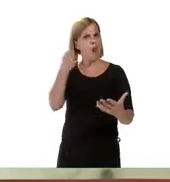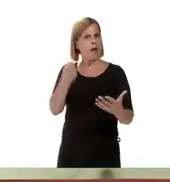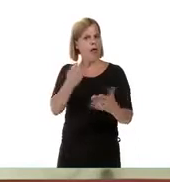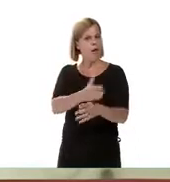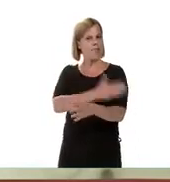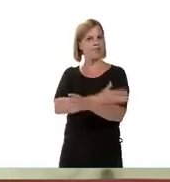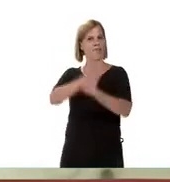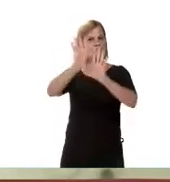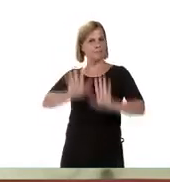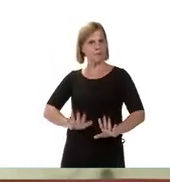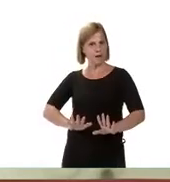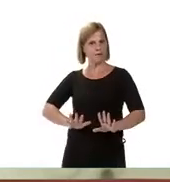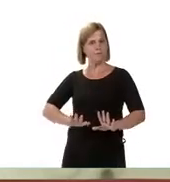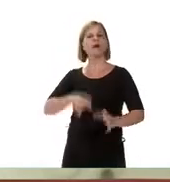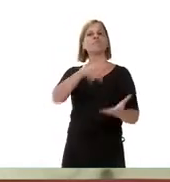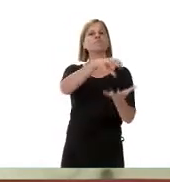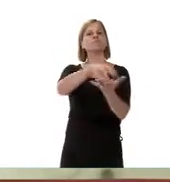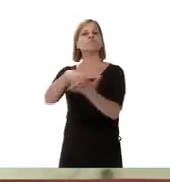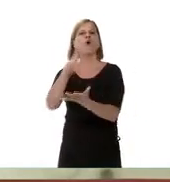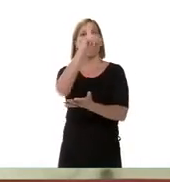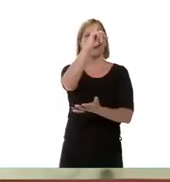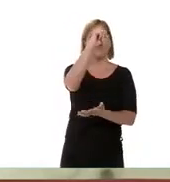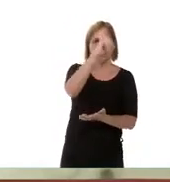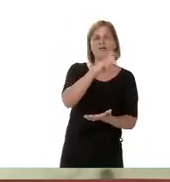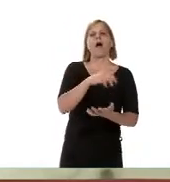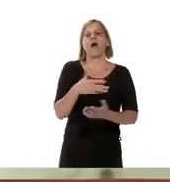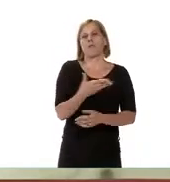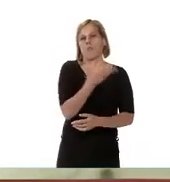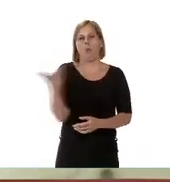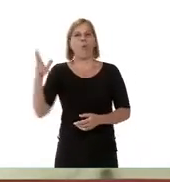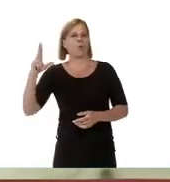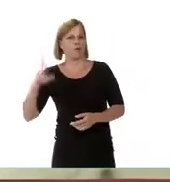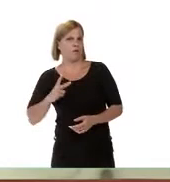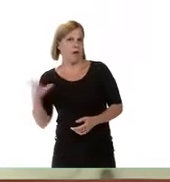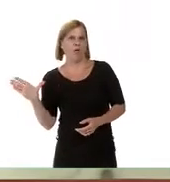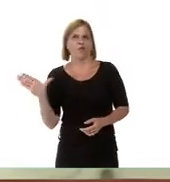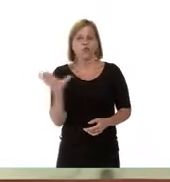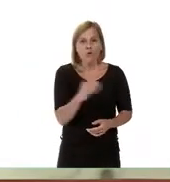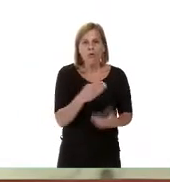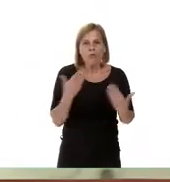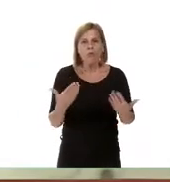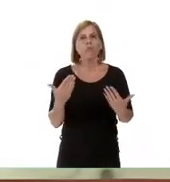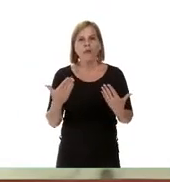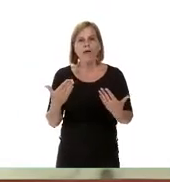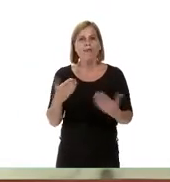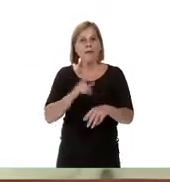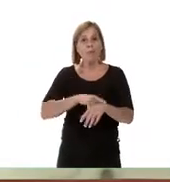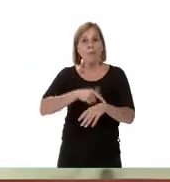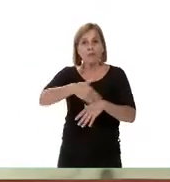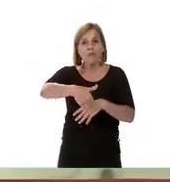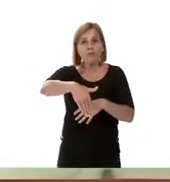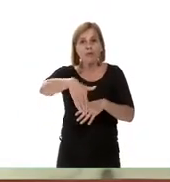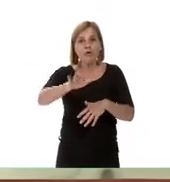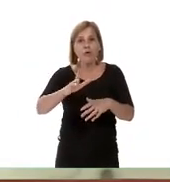preparados para que la infraestructura del sector público y del sector privado puedan, cuando vayamos